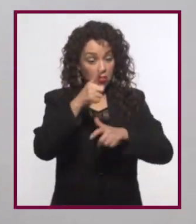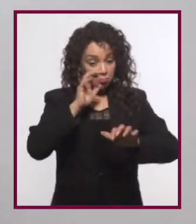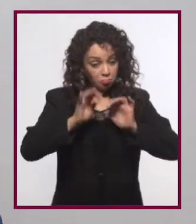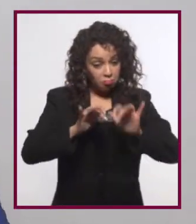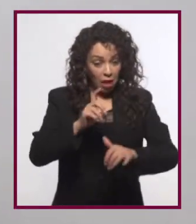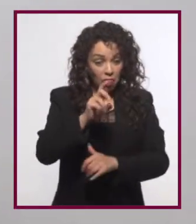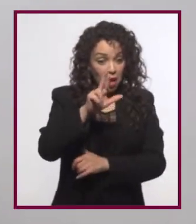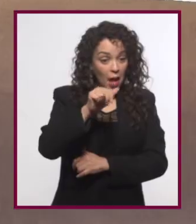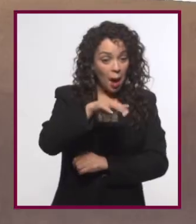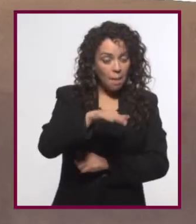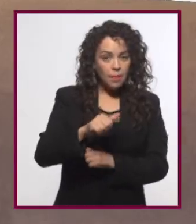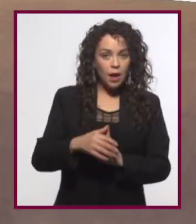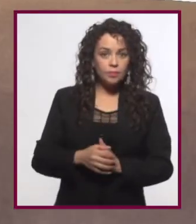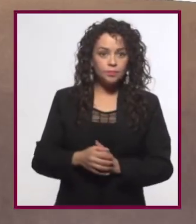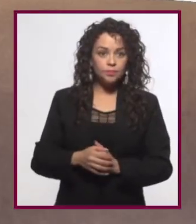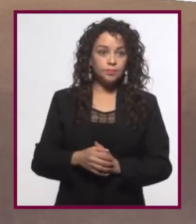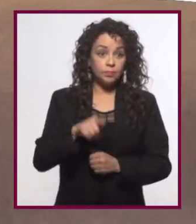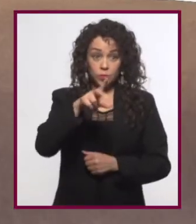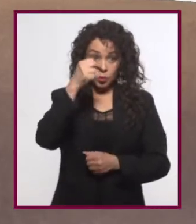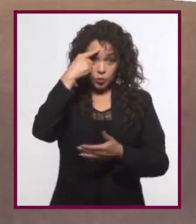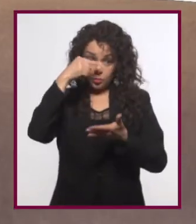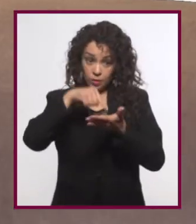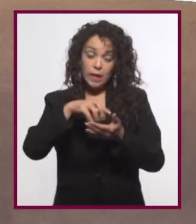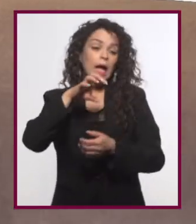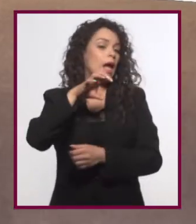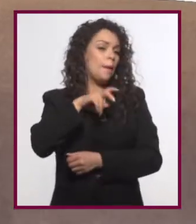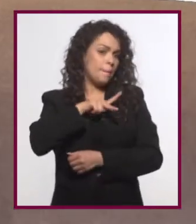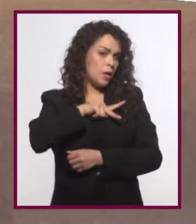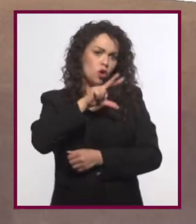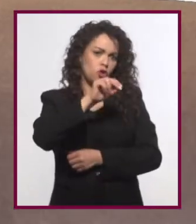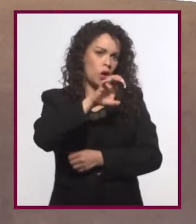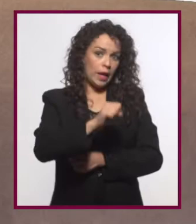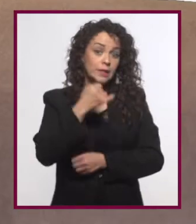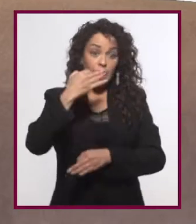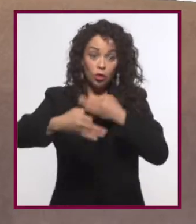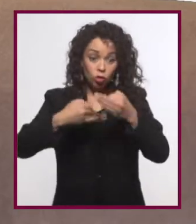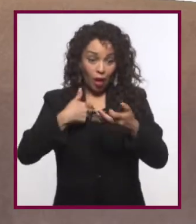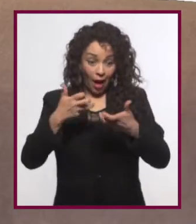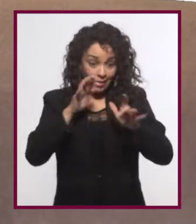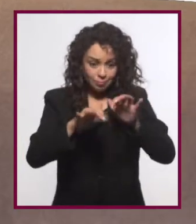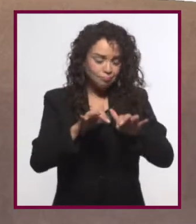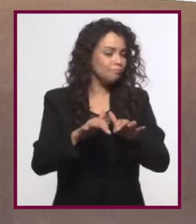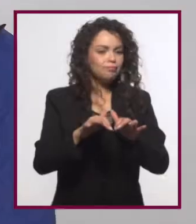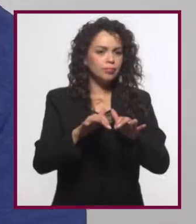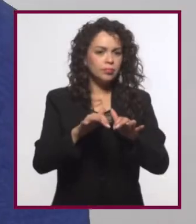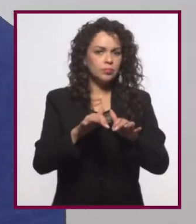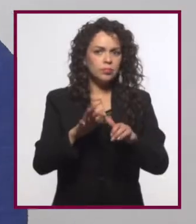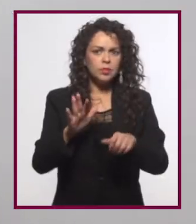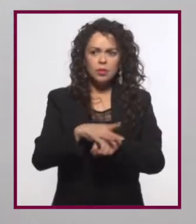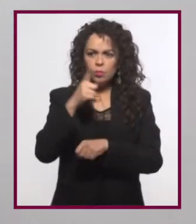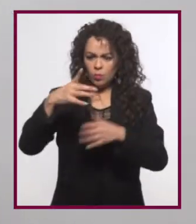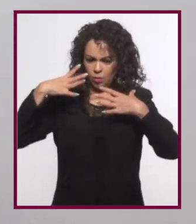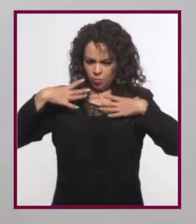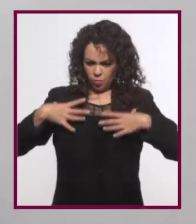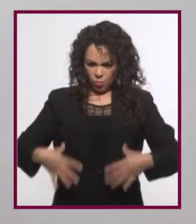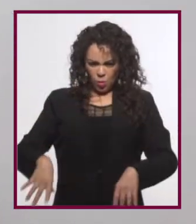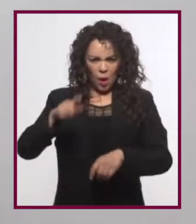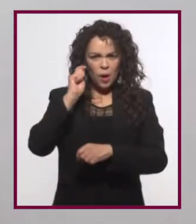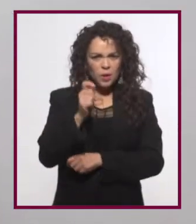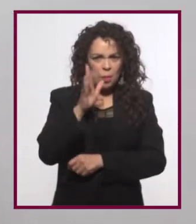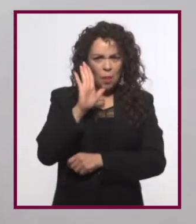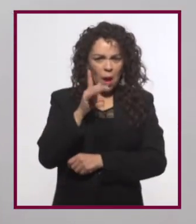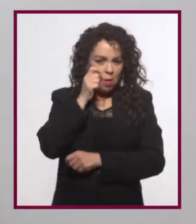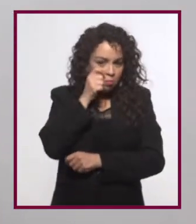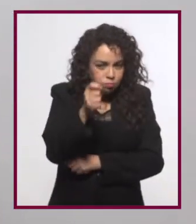escribiendo. Aunque no lo creas, no es mío. Y no todo lo estoy escribiendo. ¿Y entonces por qué estás disfrazado de